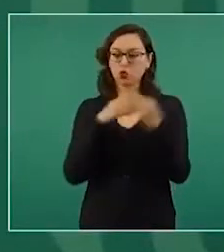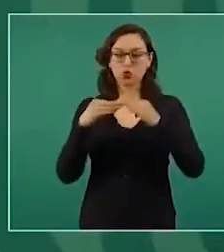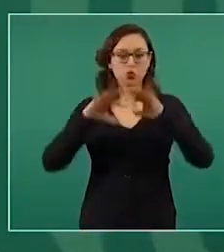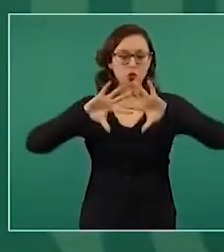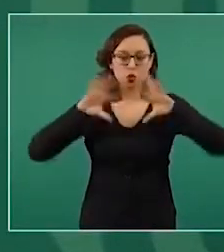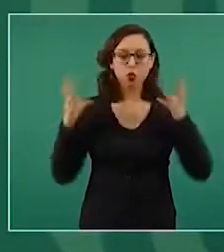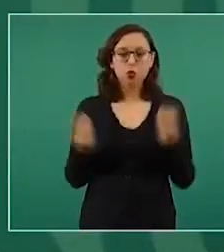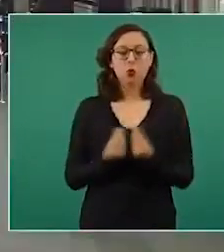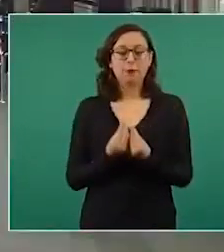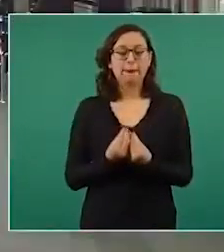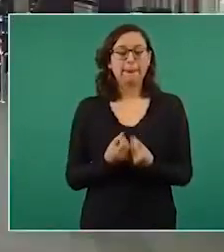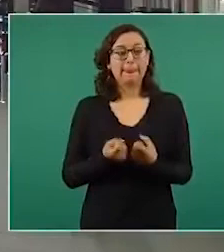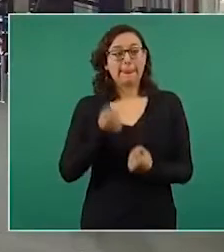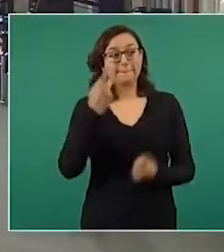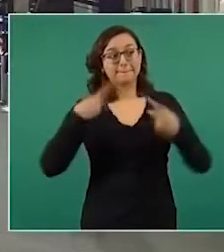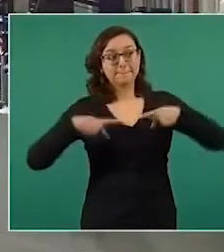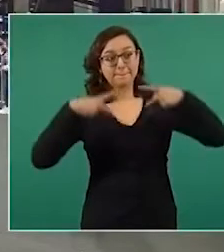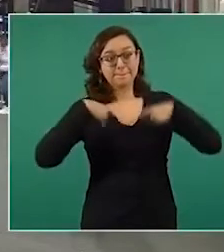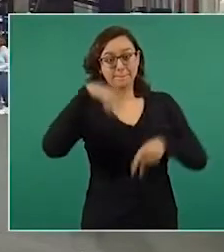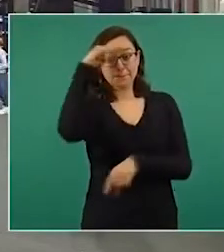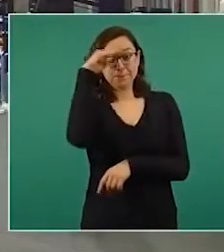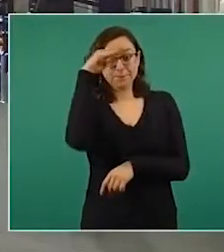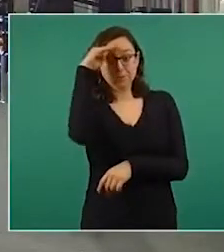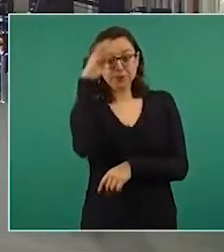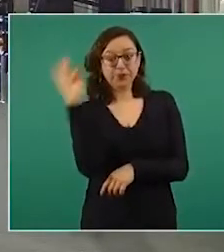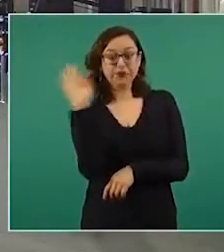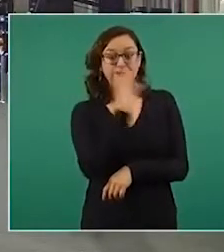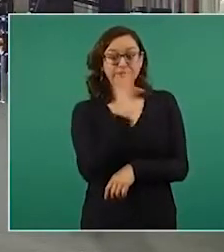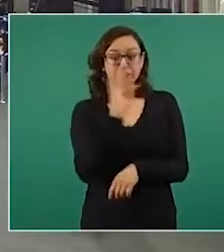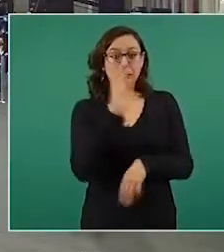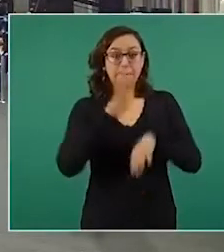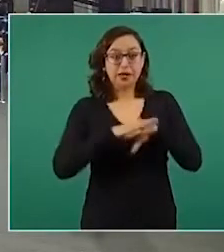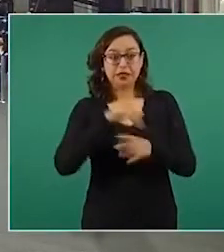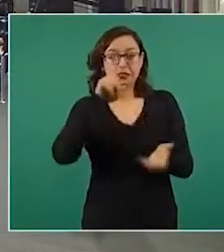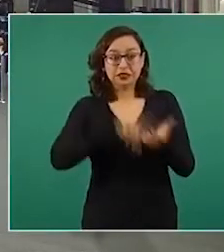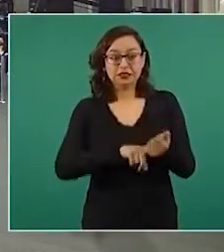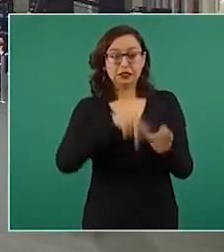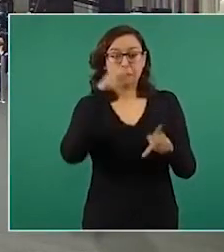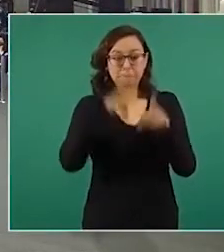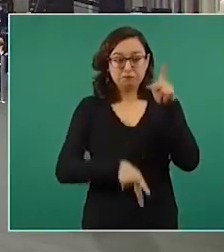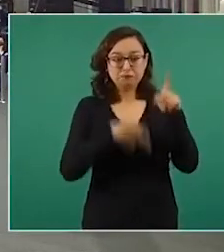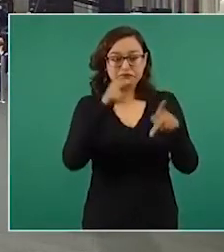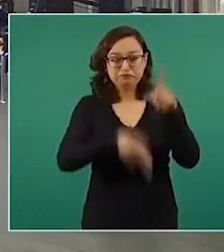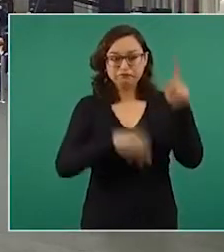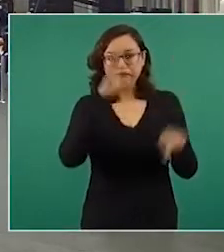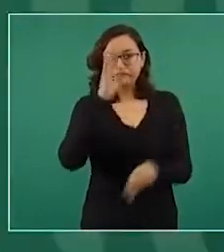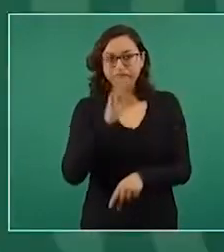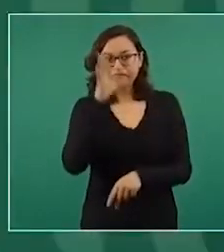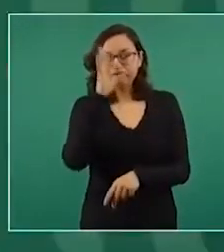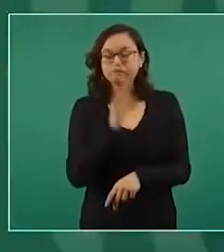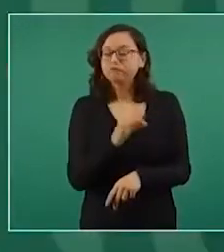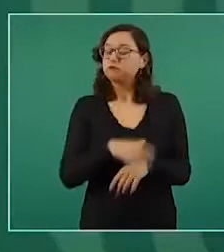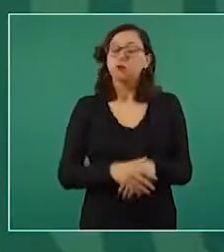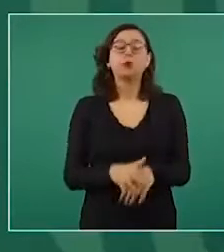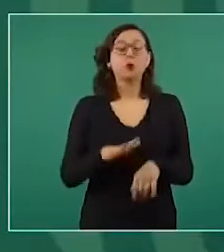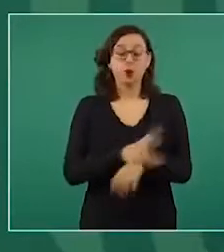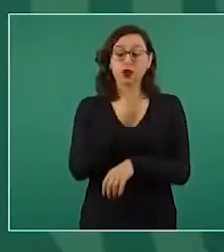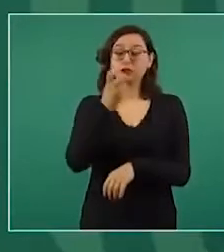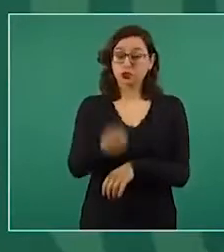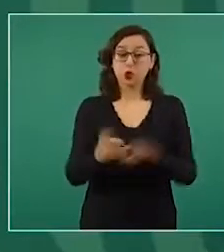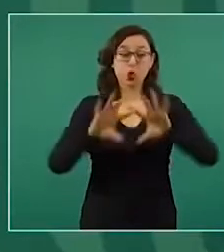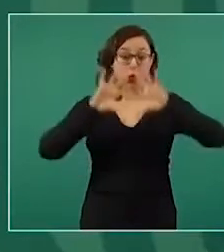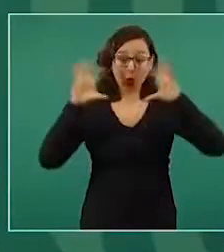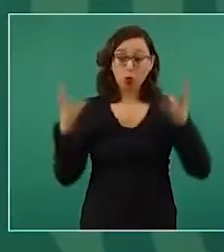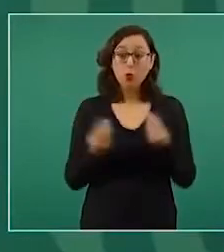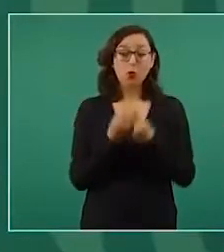completo. Porque había quienes mencionaban que podía haber muchas más fallas que pudiera representar un riesgo. va hacer una revisión completa, ya se está llevando